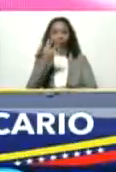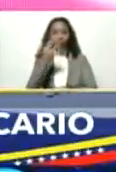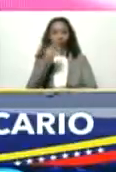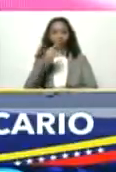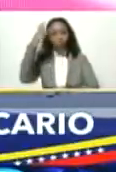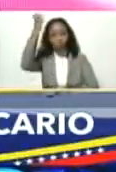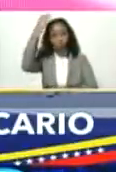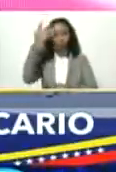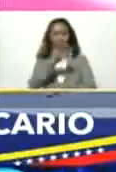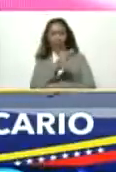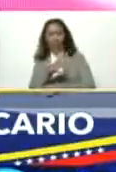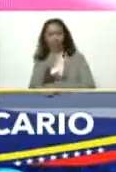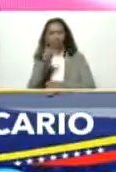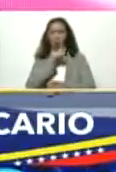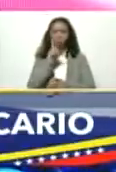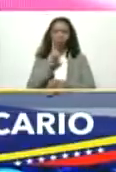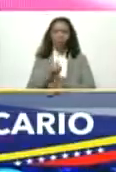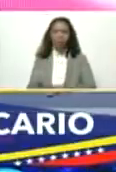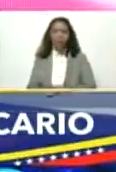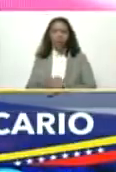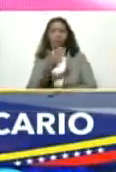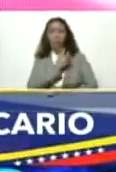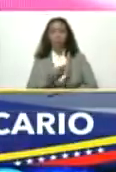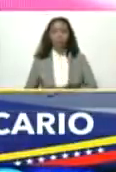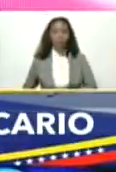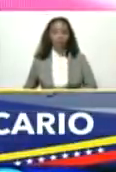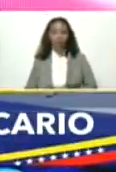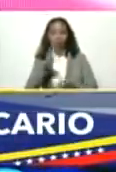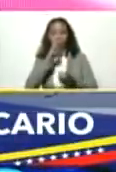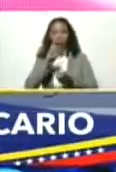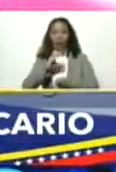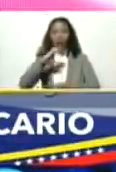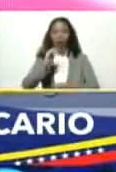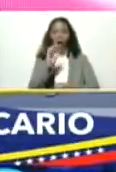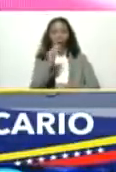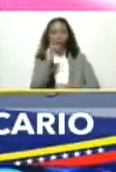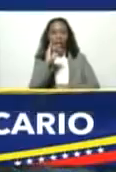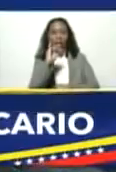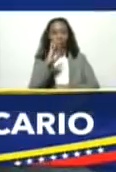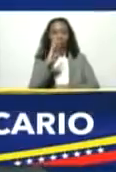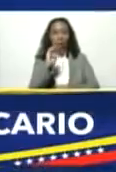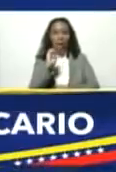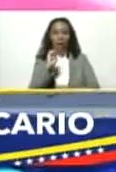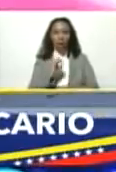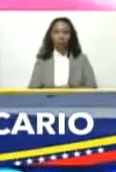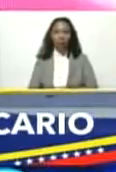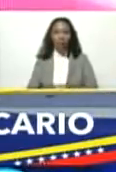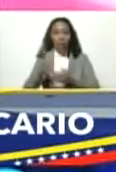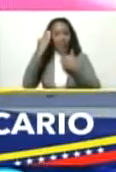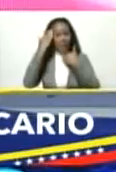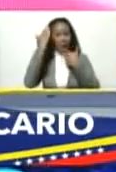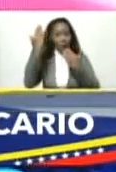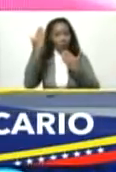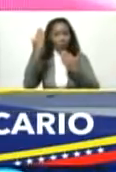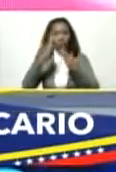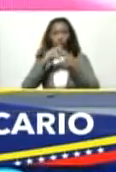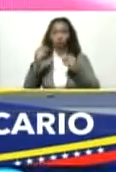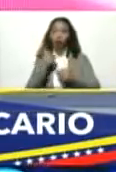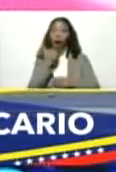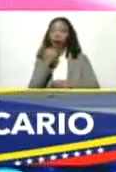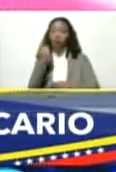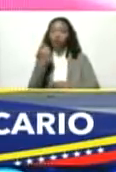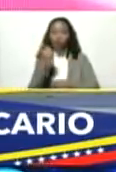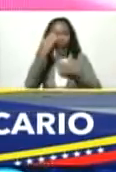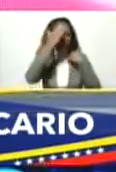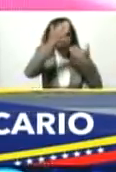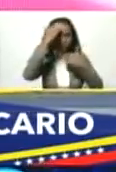y el presidente de Bancaribe Juan Carlos Dao saludos a todos si faltó alguno los